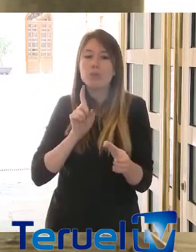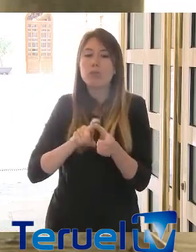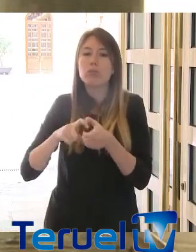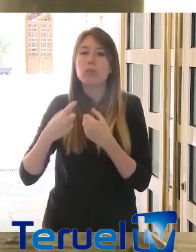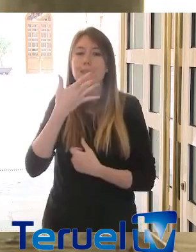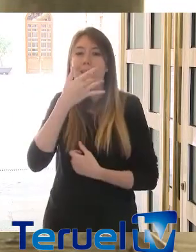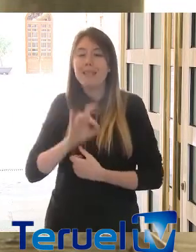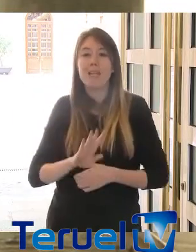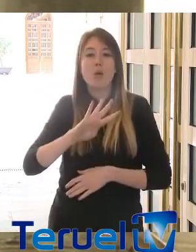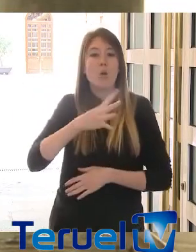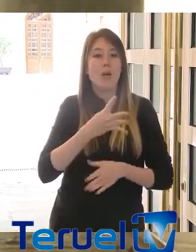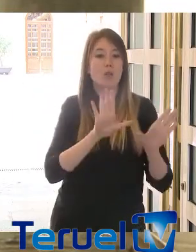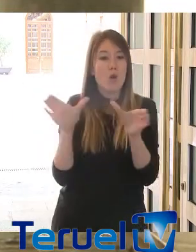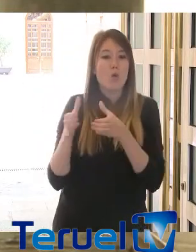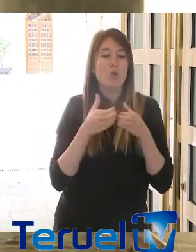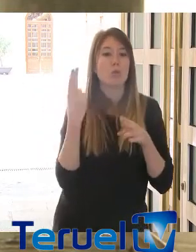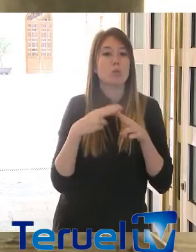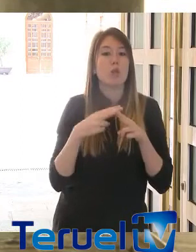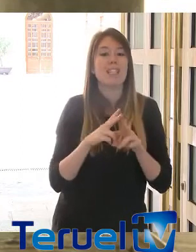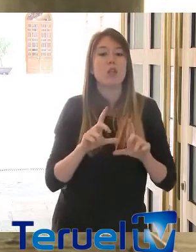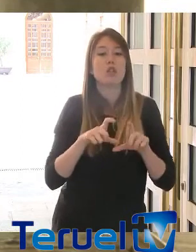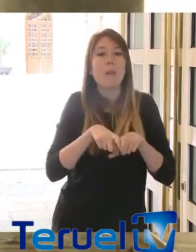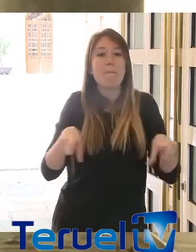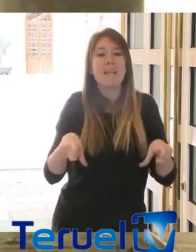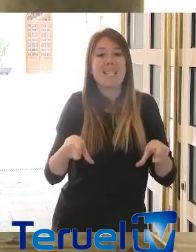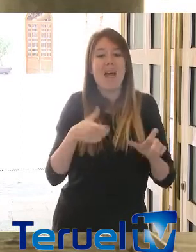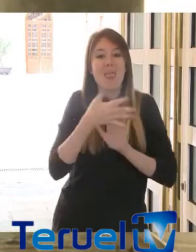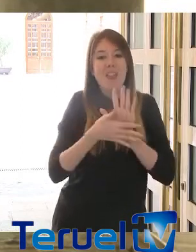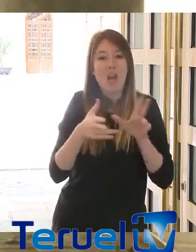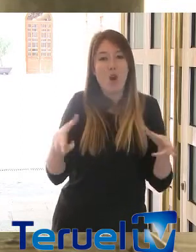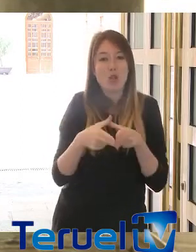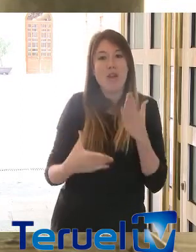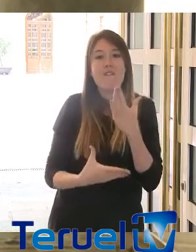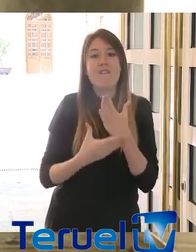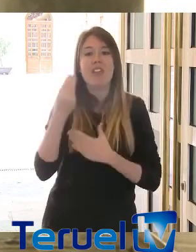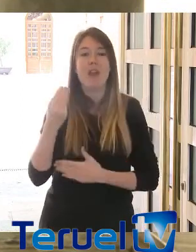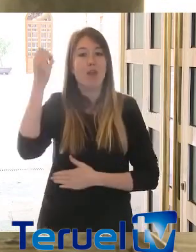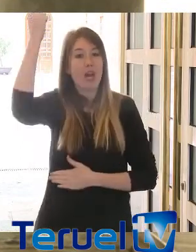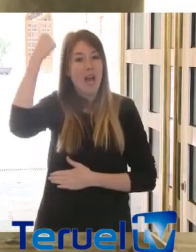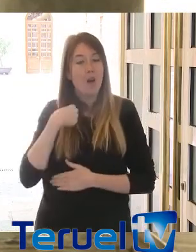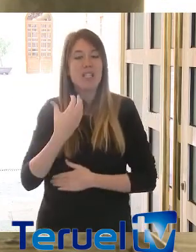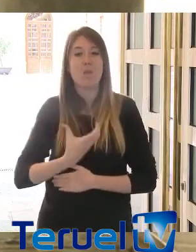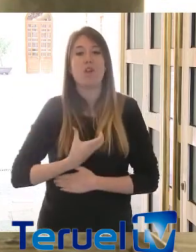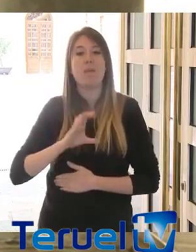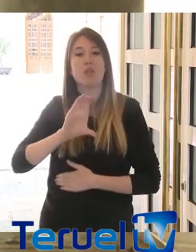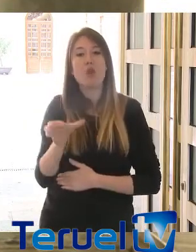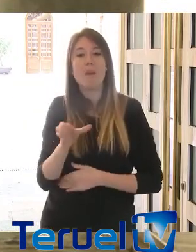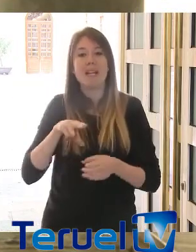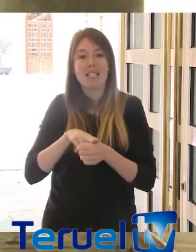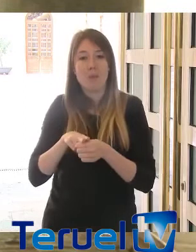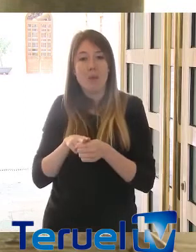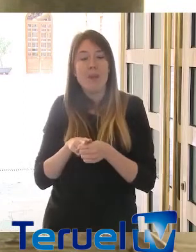organizaciones de la Mesa del Diálogo Social, está presente la Federación Aragonesa de Municipios, Comarcas y Provincias, y están